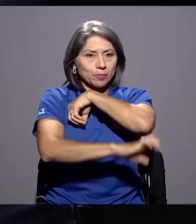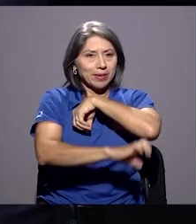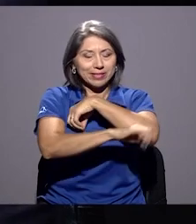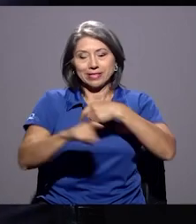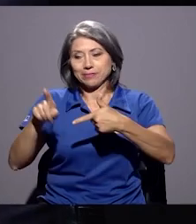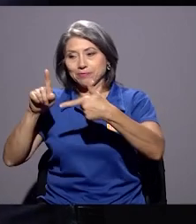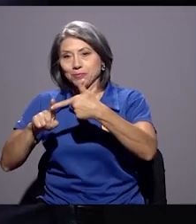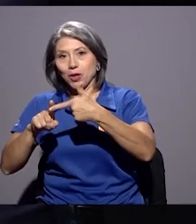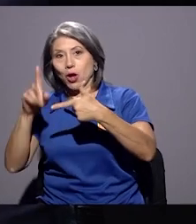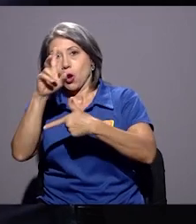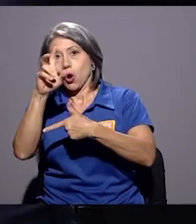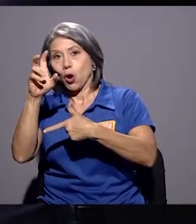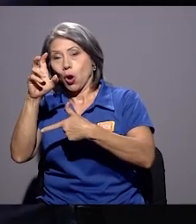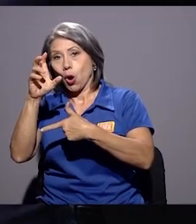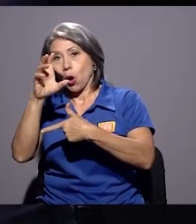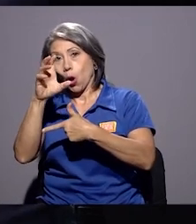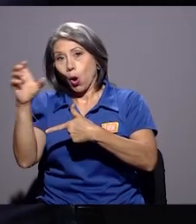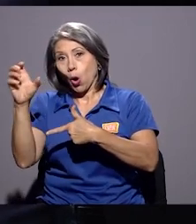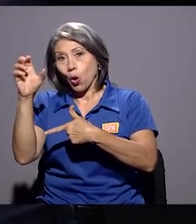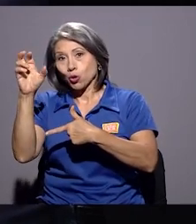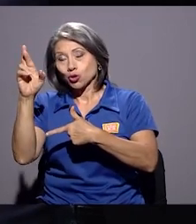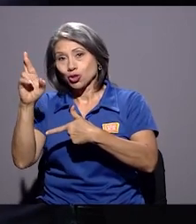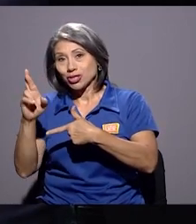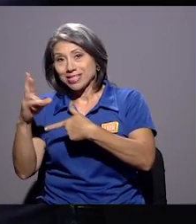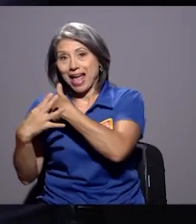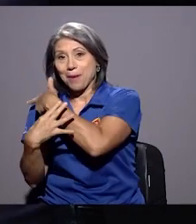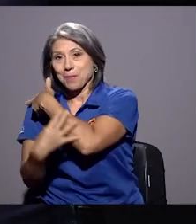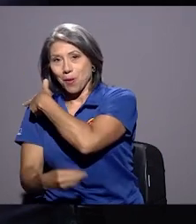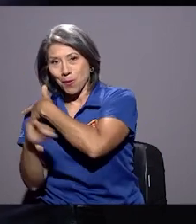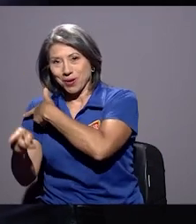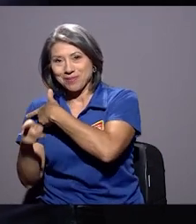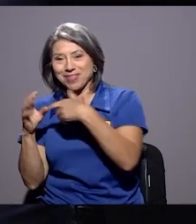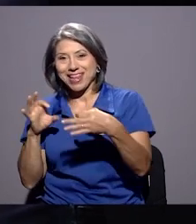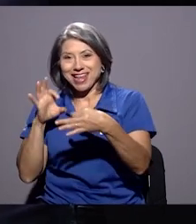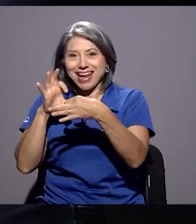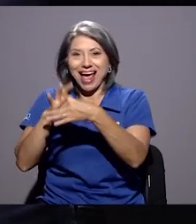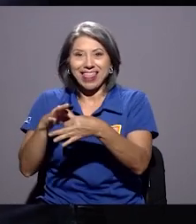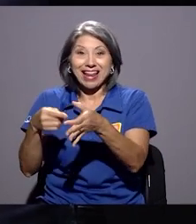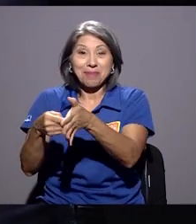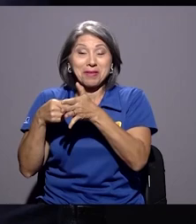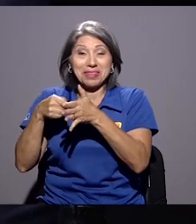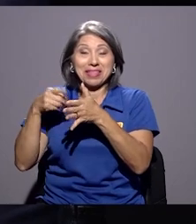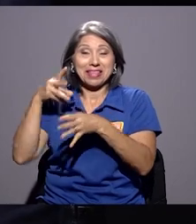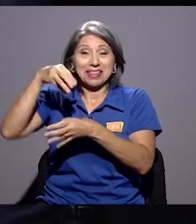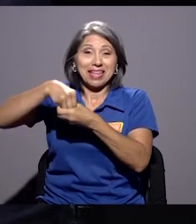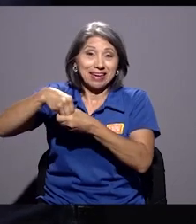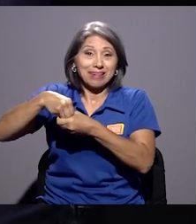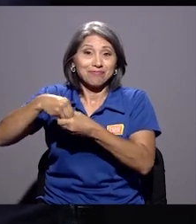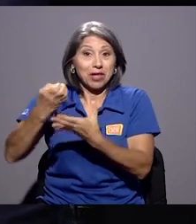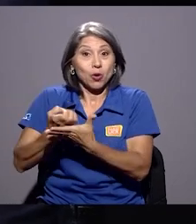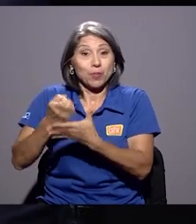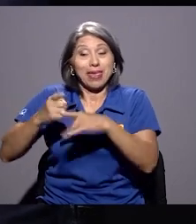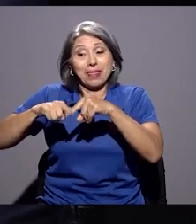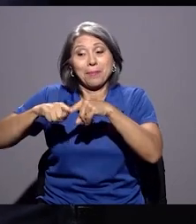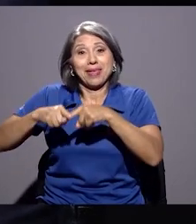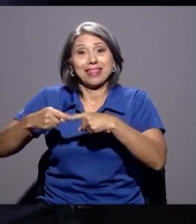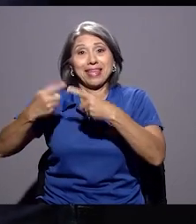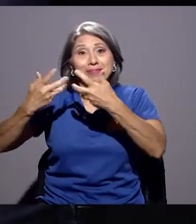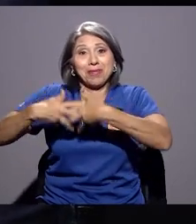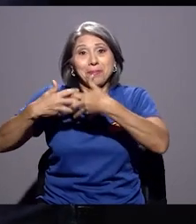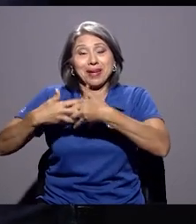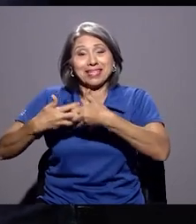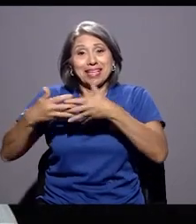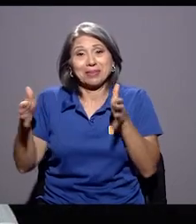costa pobre, ligada al mercado interno, a la demanda interna, a la economía de la que dependen las pymes, las pequeñas empresas,